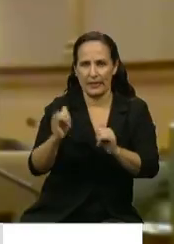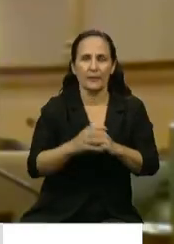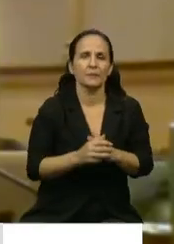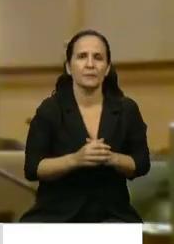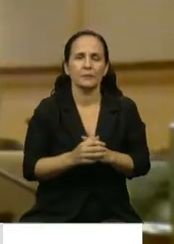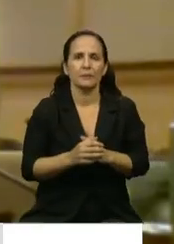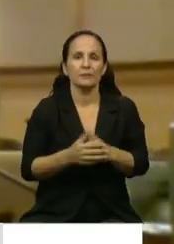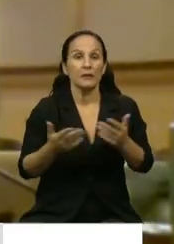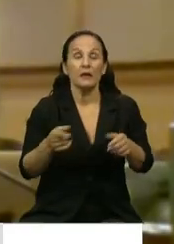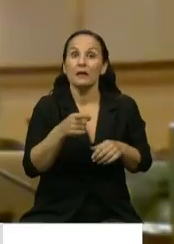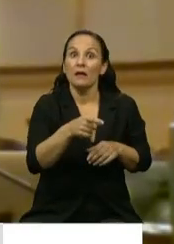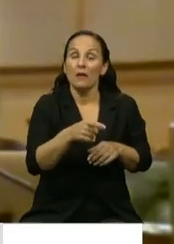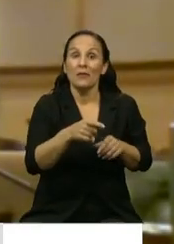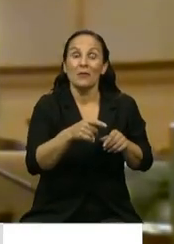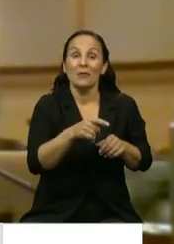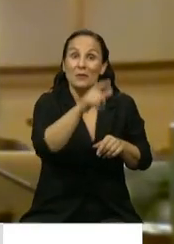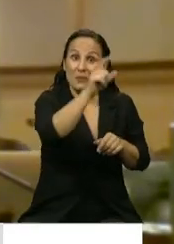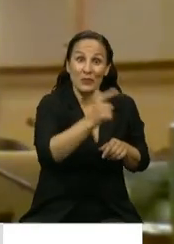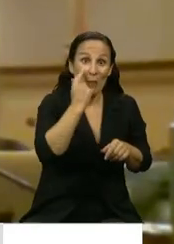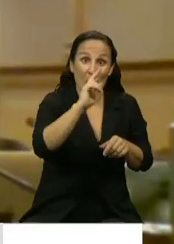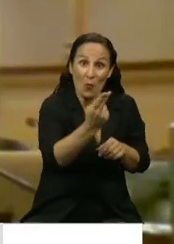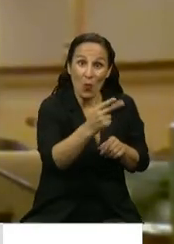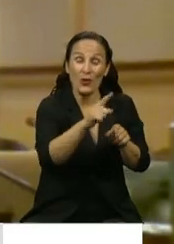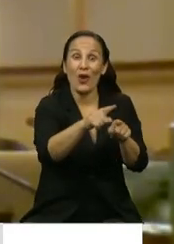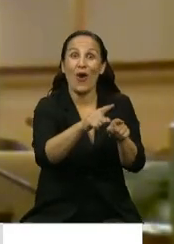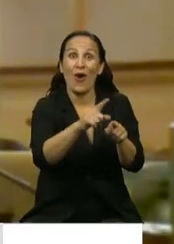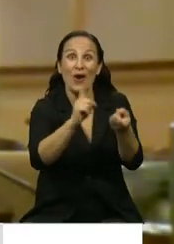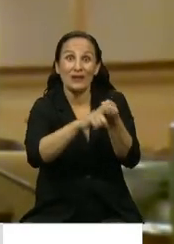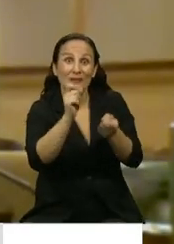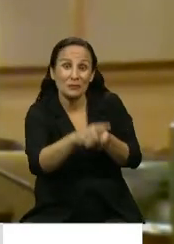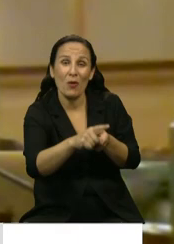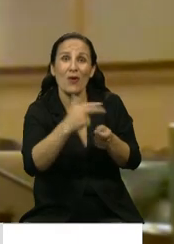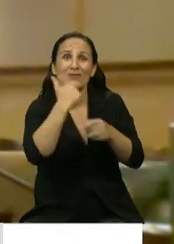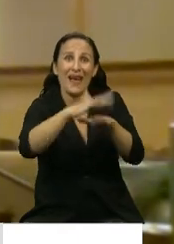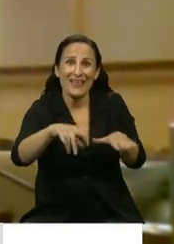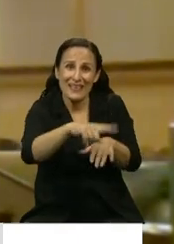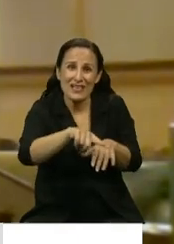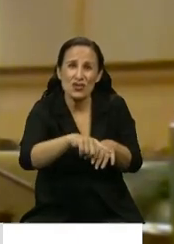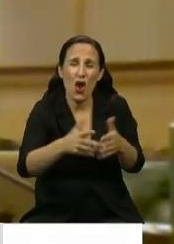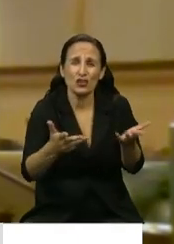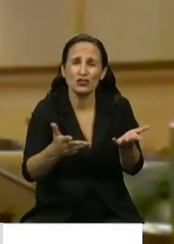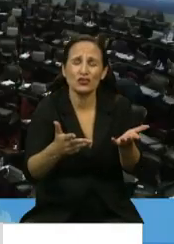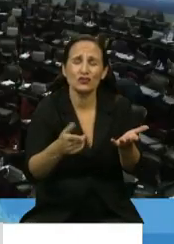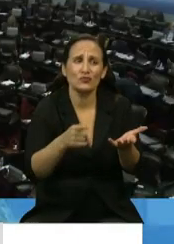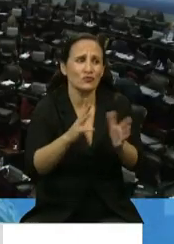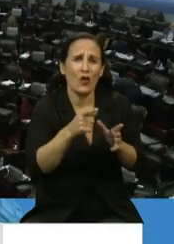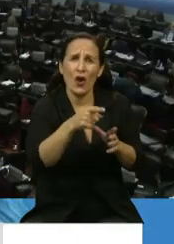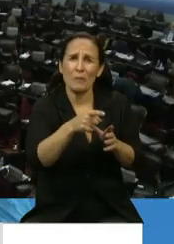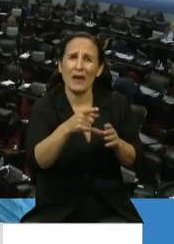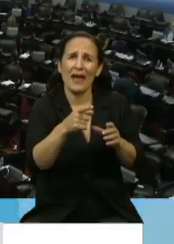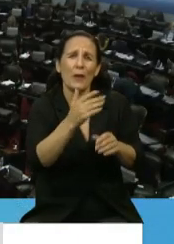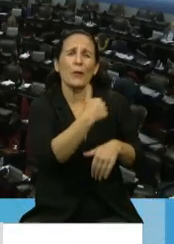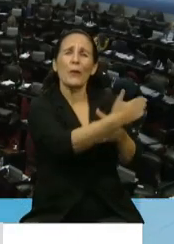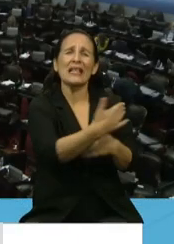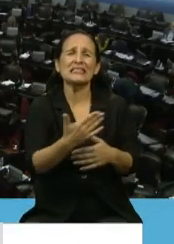la propia viuda con sus hijos no fue muy bien tratada por sus propios